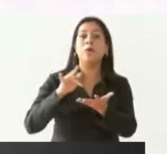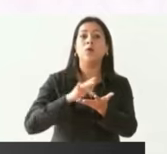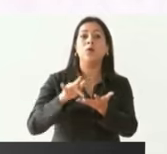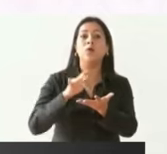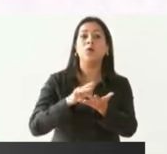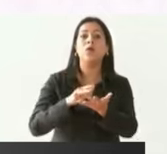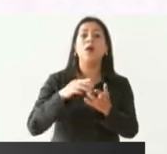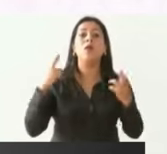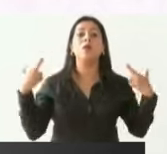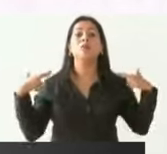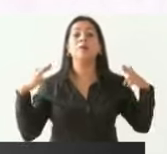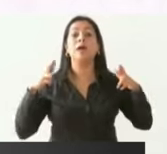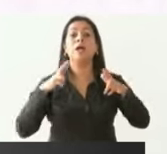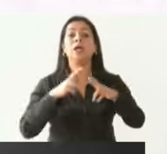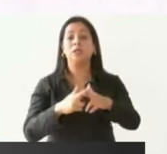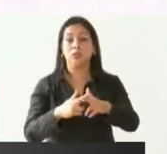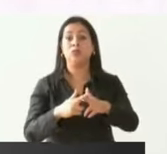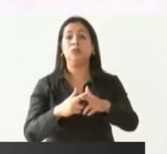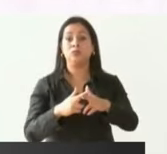magisterio